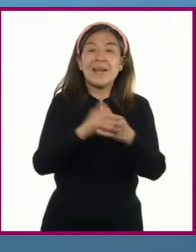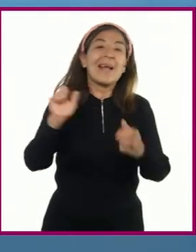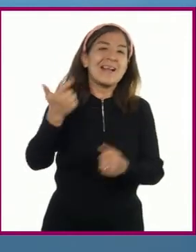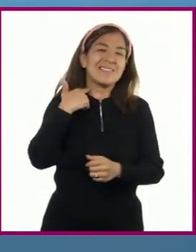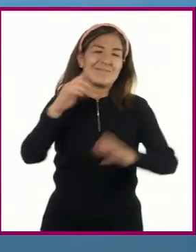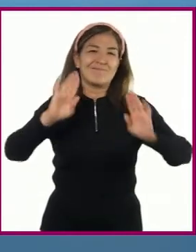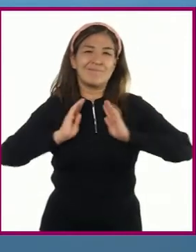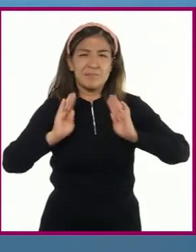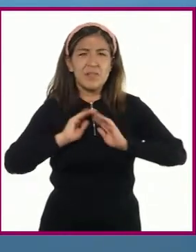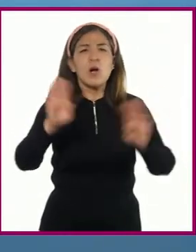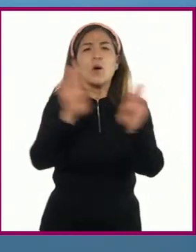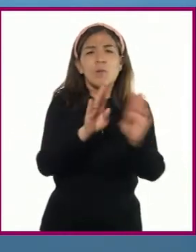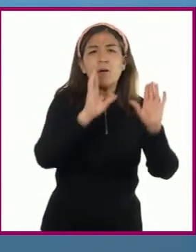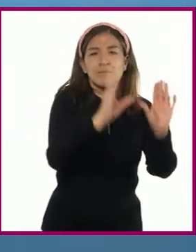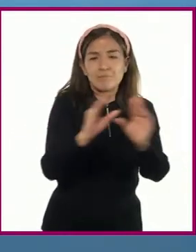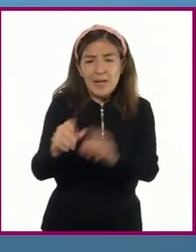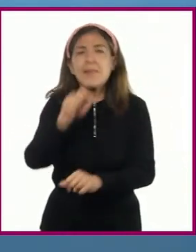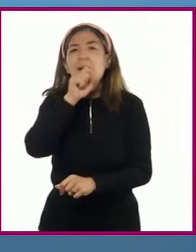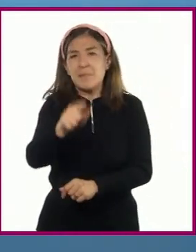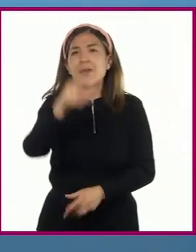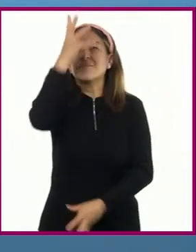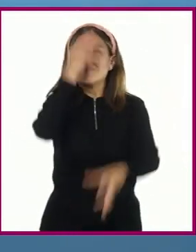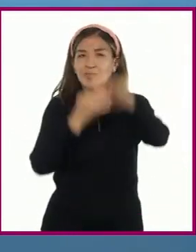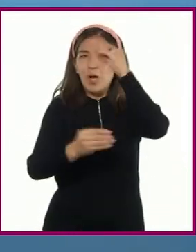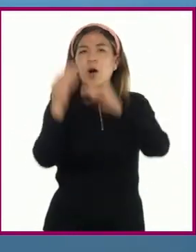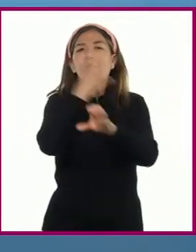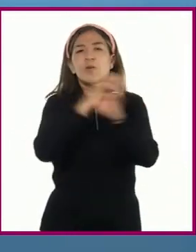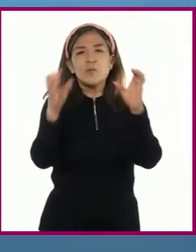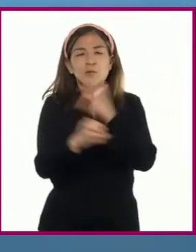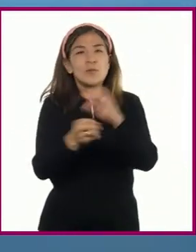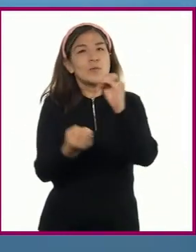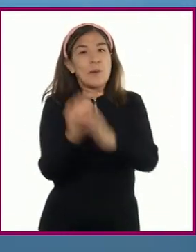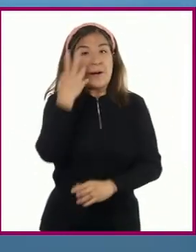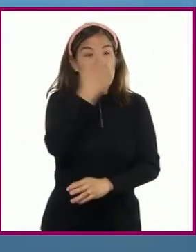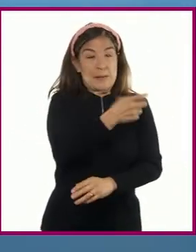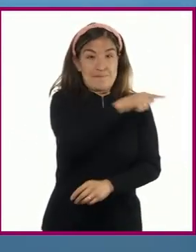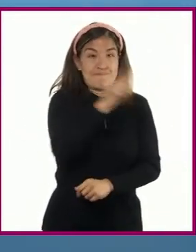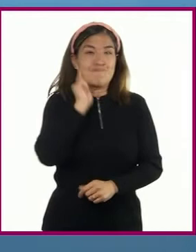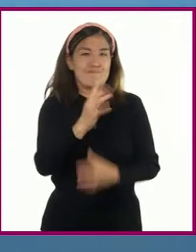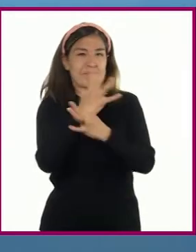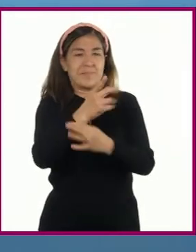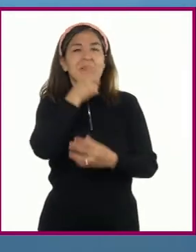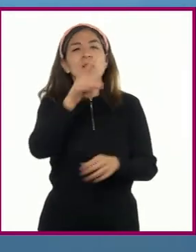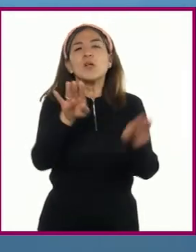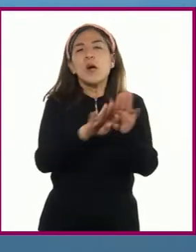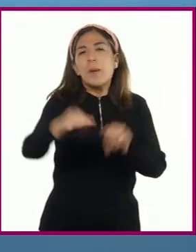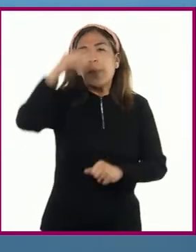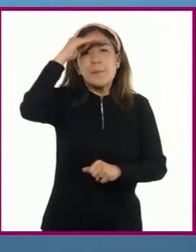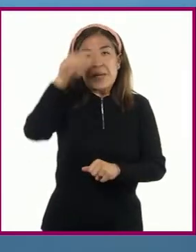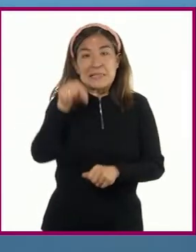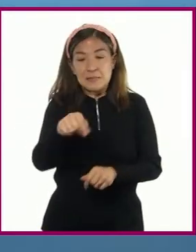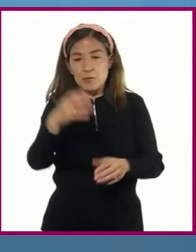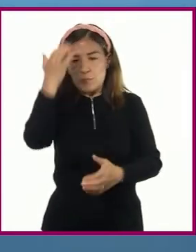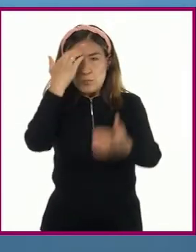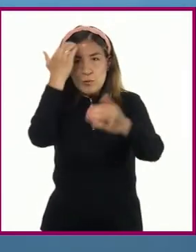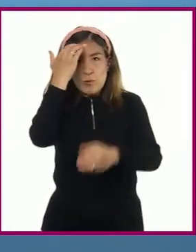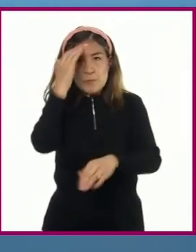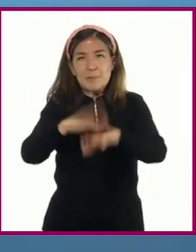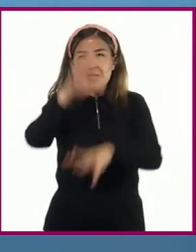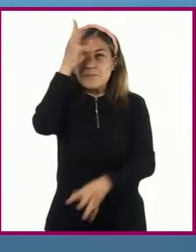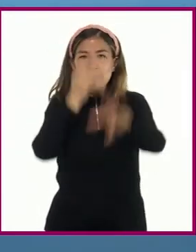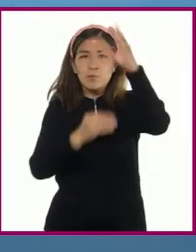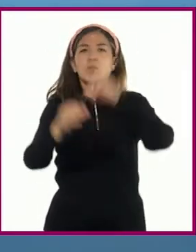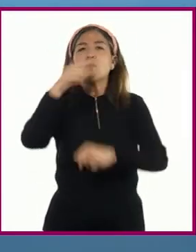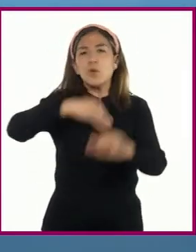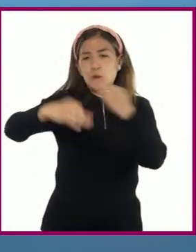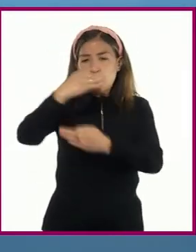gusta hablar y aprender cosas nuevas. Piensa que con el conocimiento las mujeres pueden empoderarse en sus derechos y luchar por ellos.